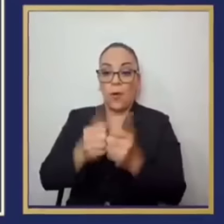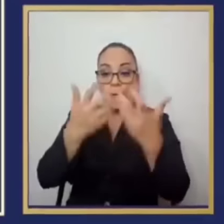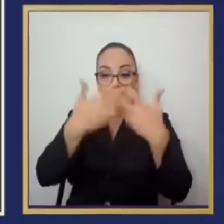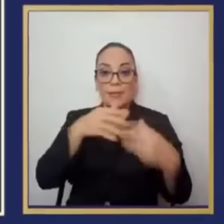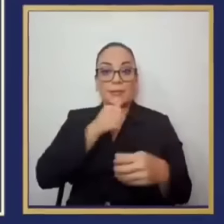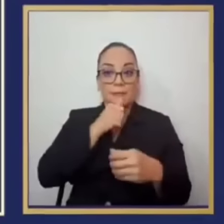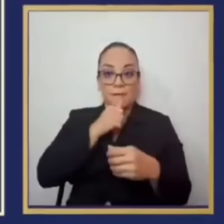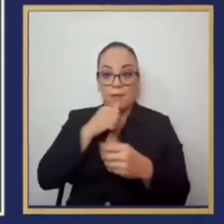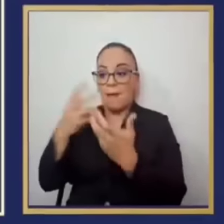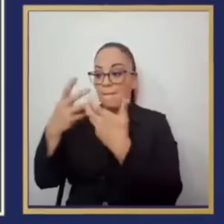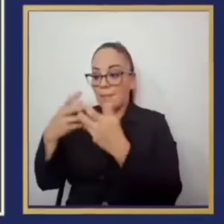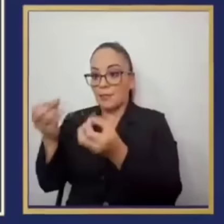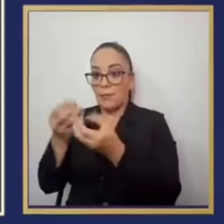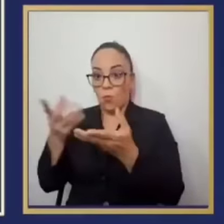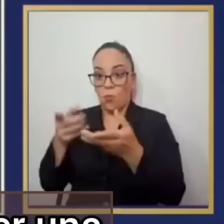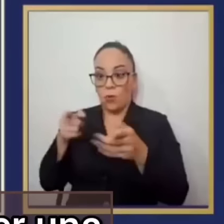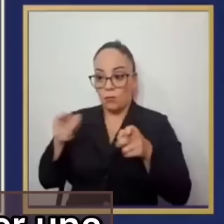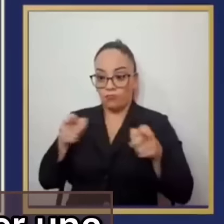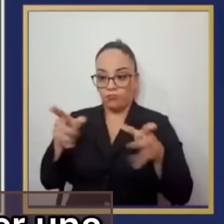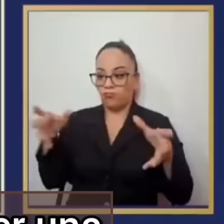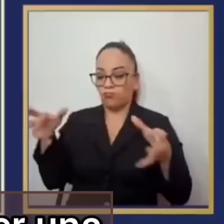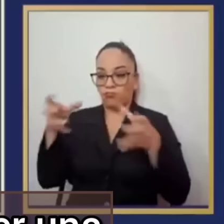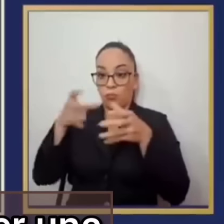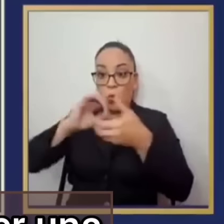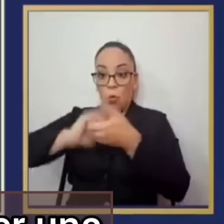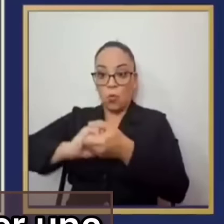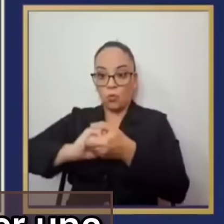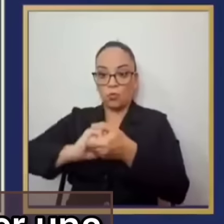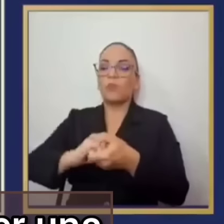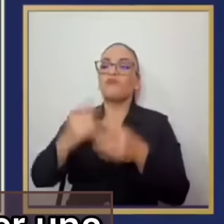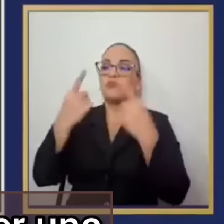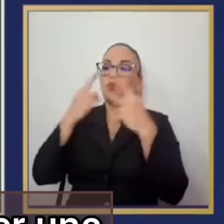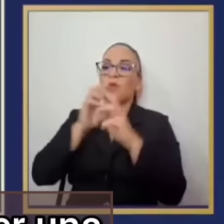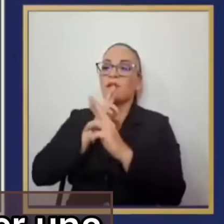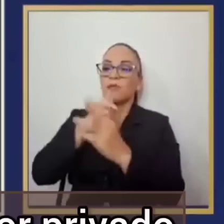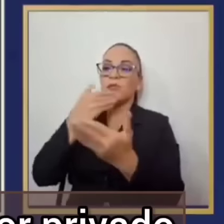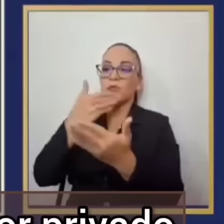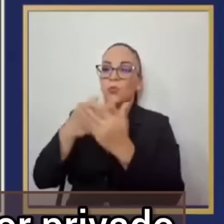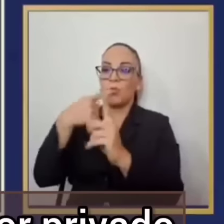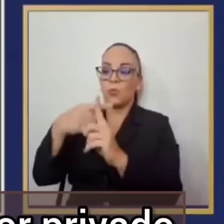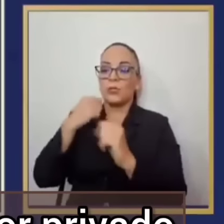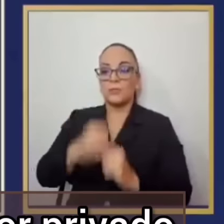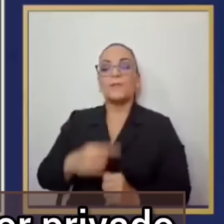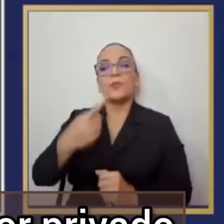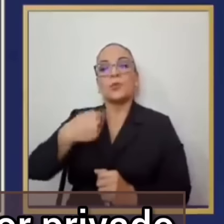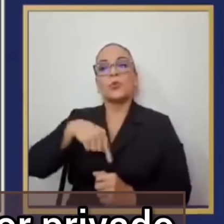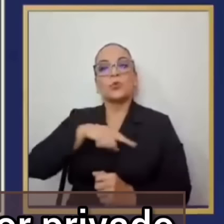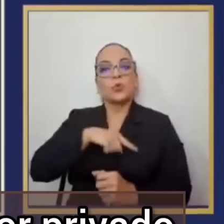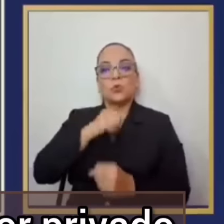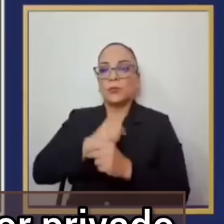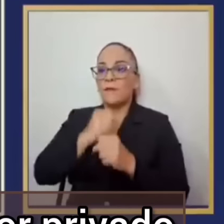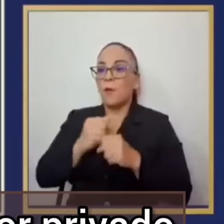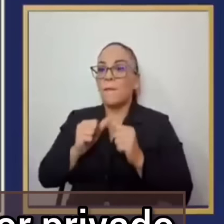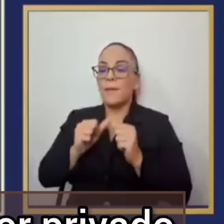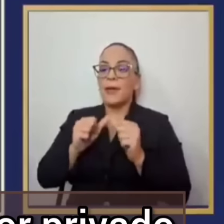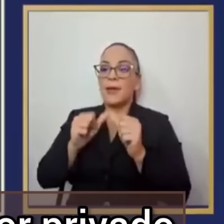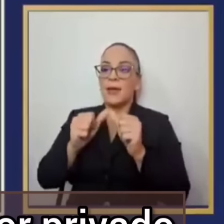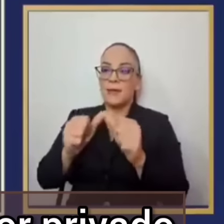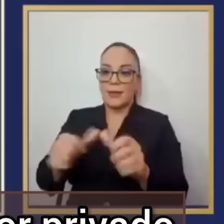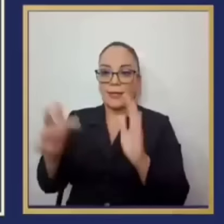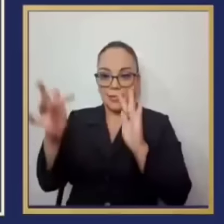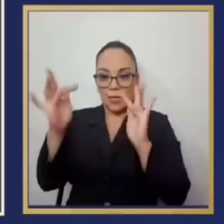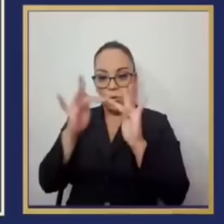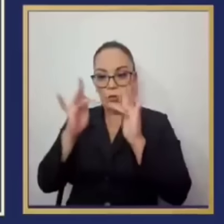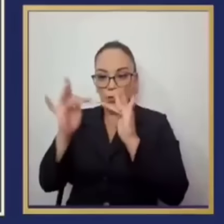da sus frutos. Nosotros nos caracterizamos por tener una labor permanente de contacto con el sector